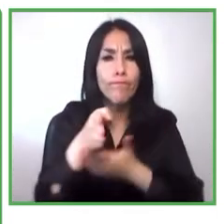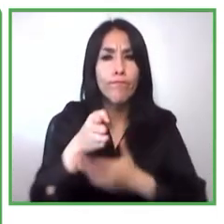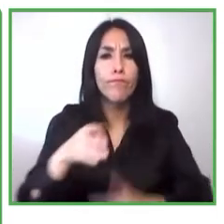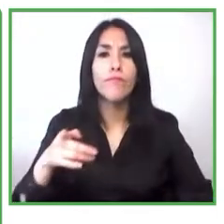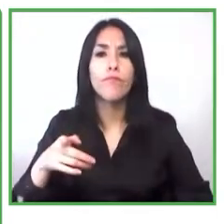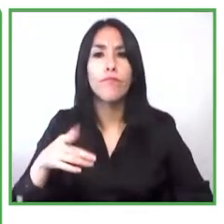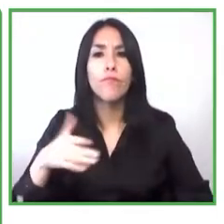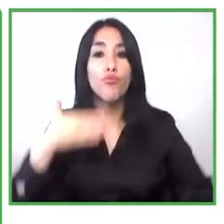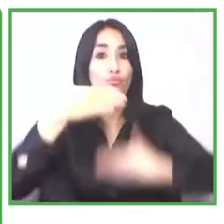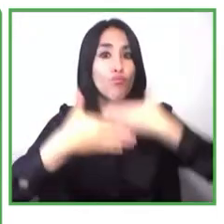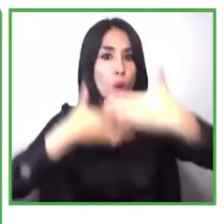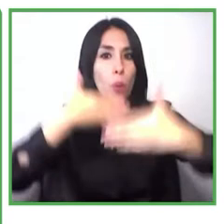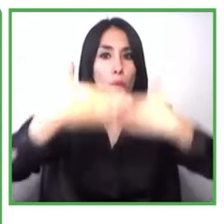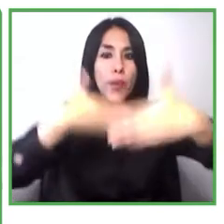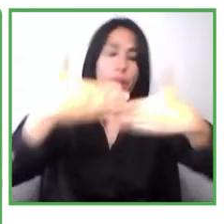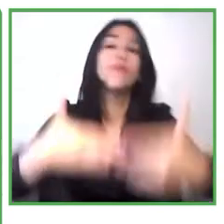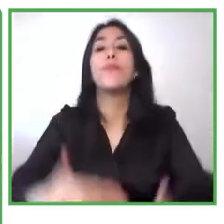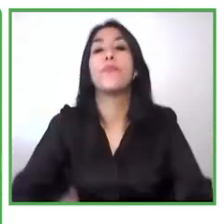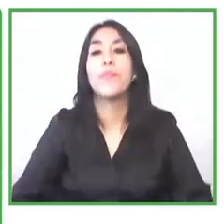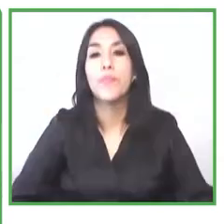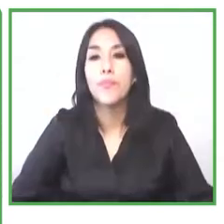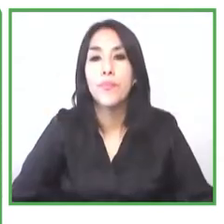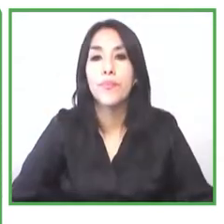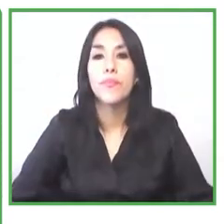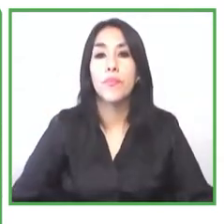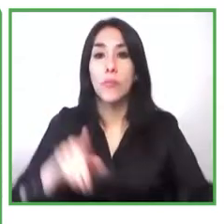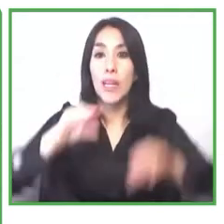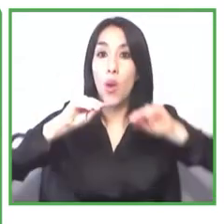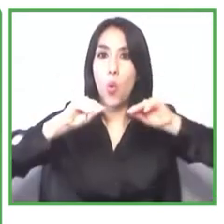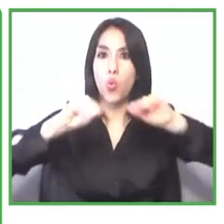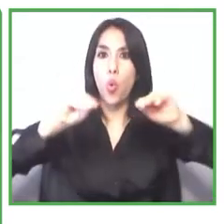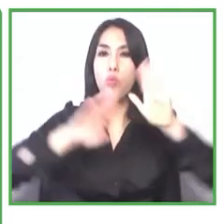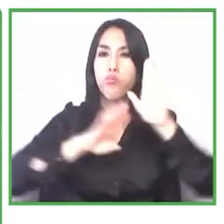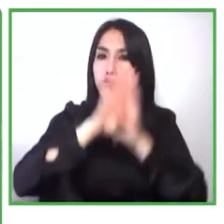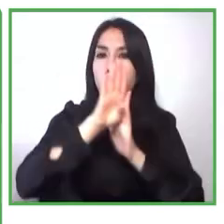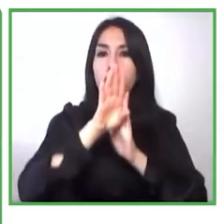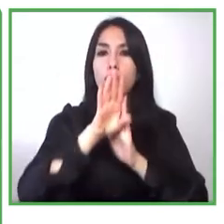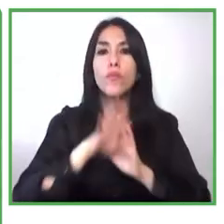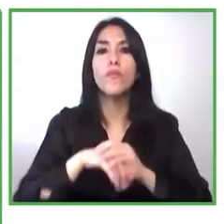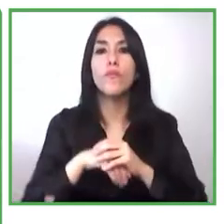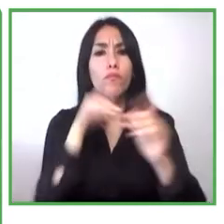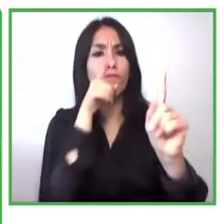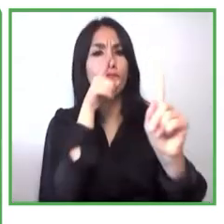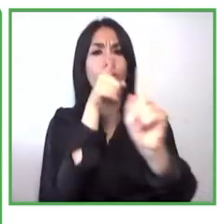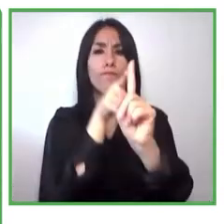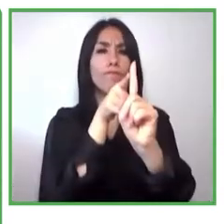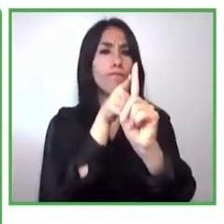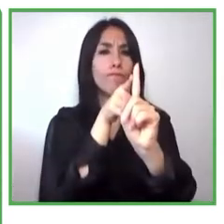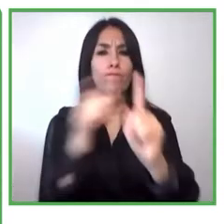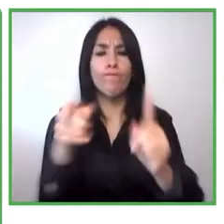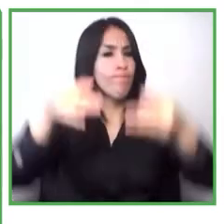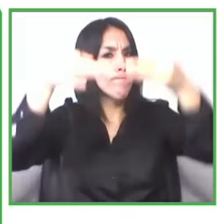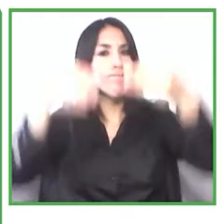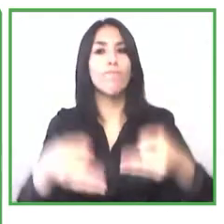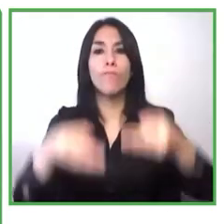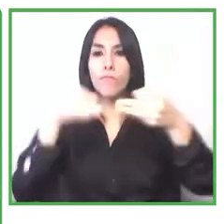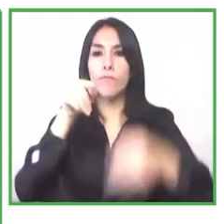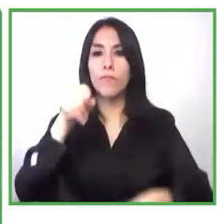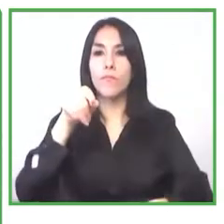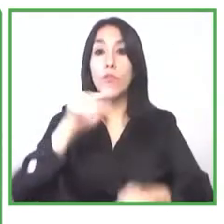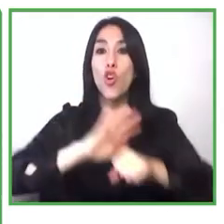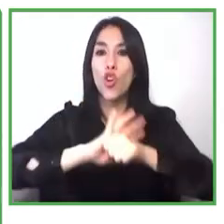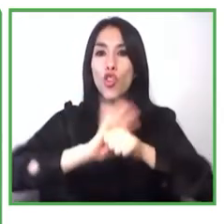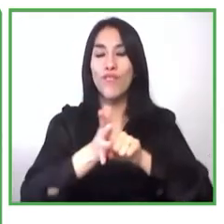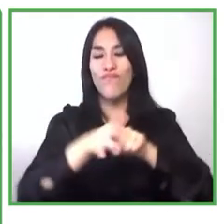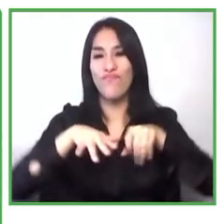pero el proyecto se vio enfrentado a los retos de la pandemia y en la mitad del proyecto tuvimos que